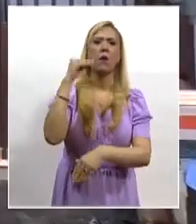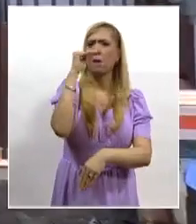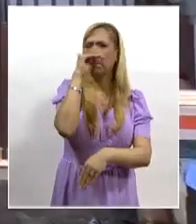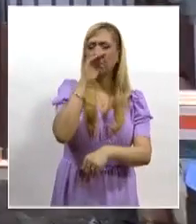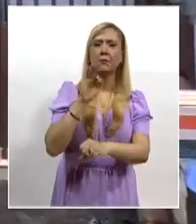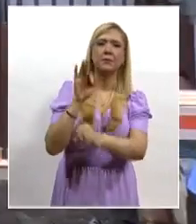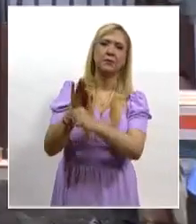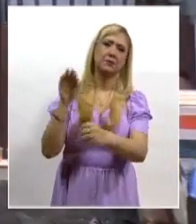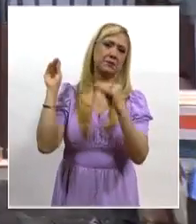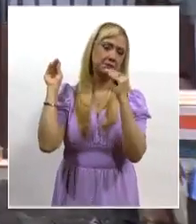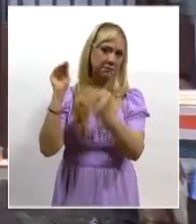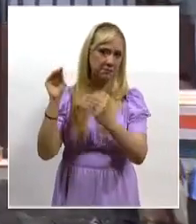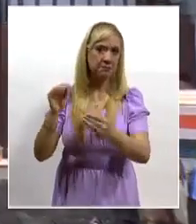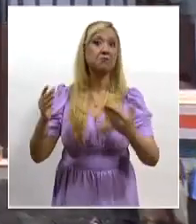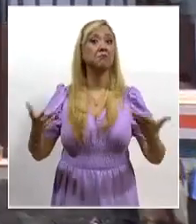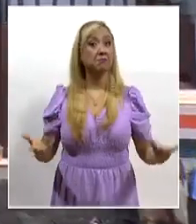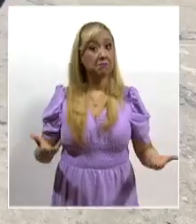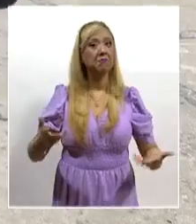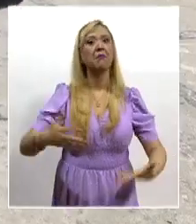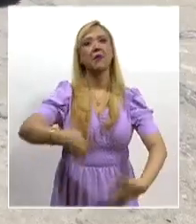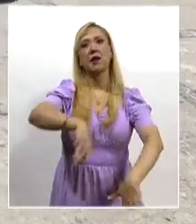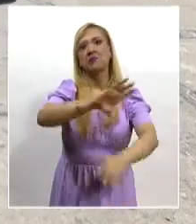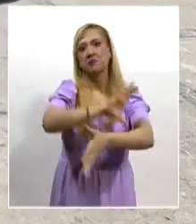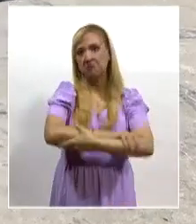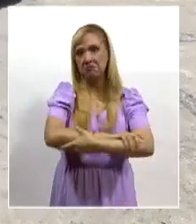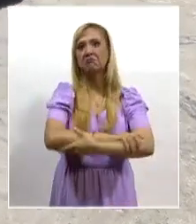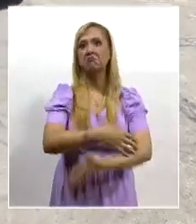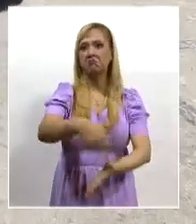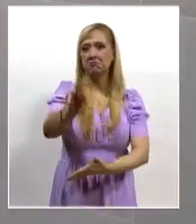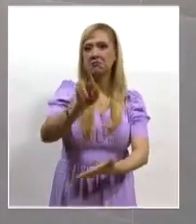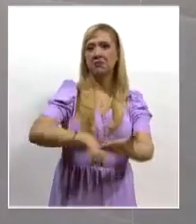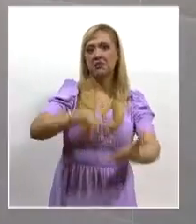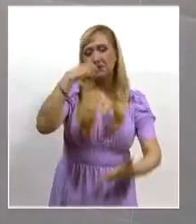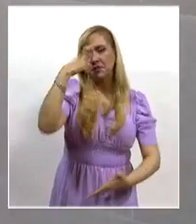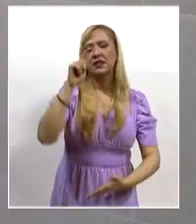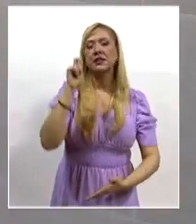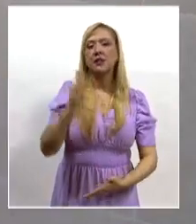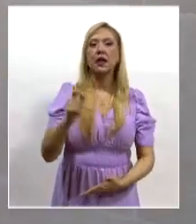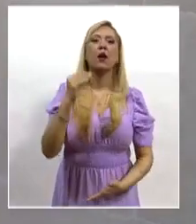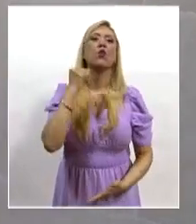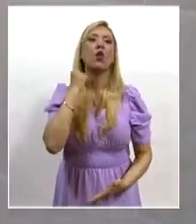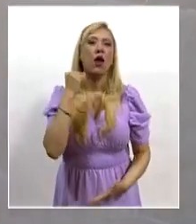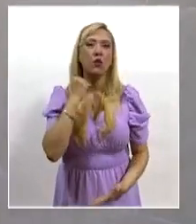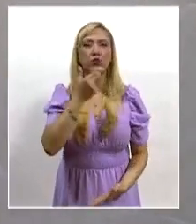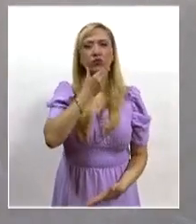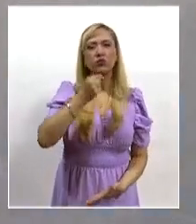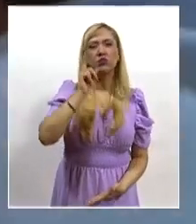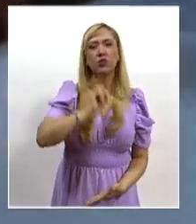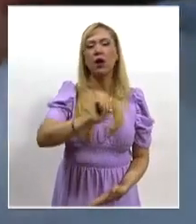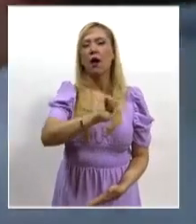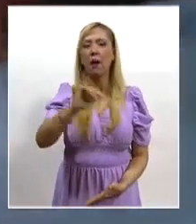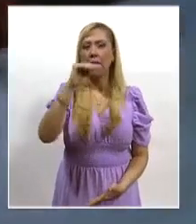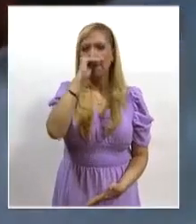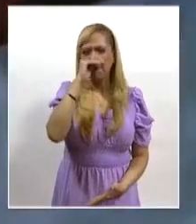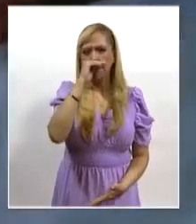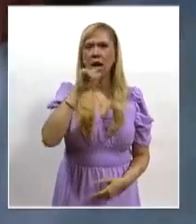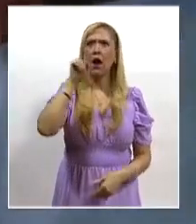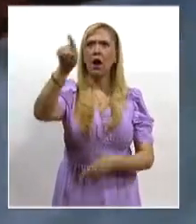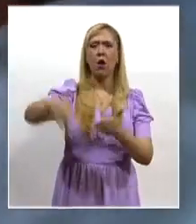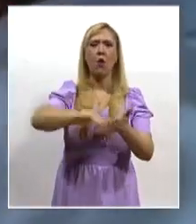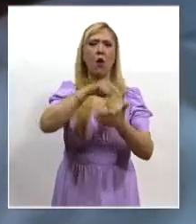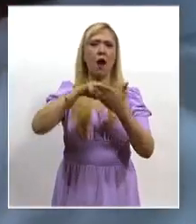protección jurídica. Dicho convenio establecería la posibilidad de garantizar el acceso de abogados y abogadas de oficio a las estaciones